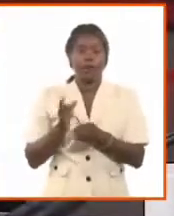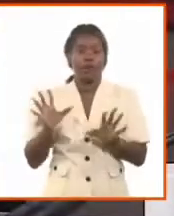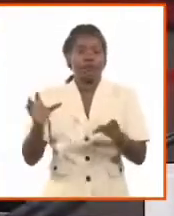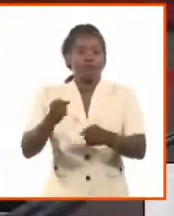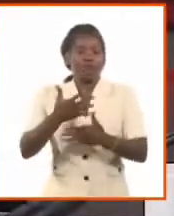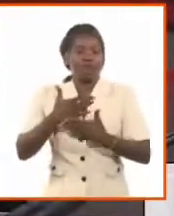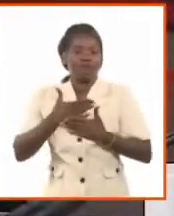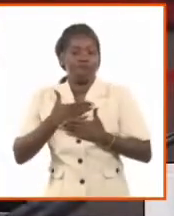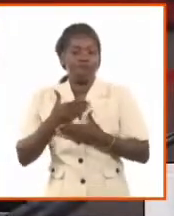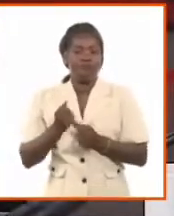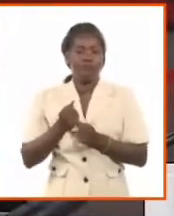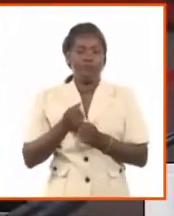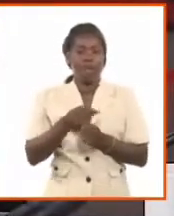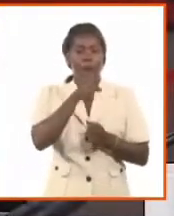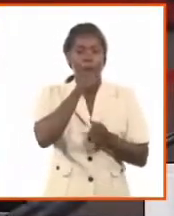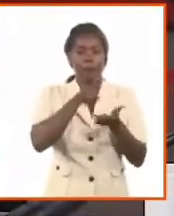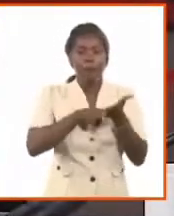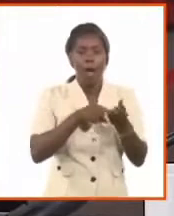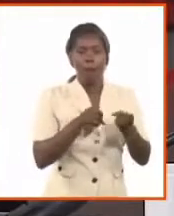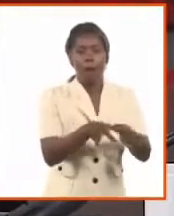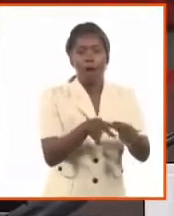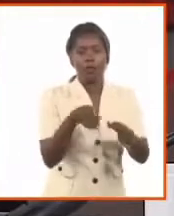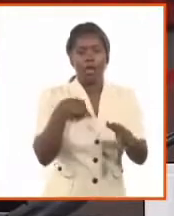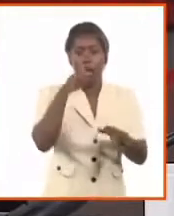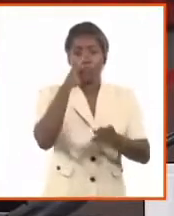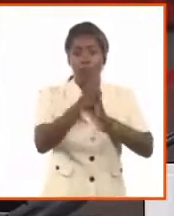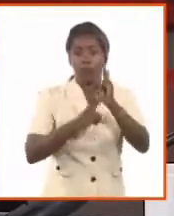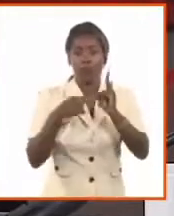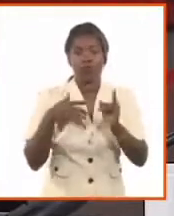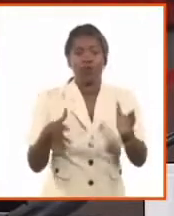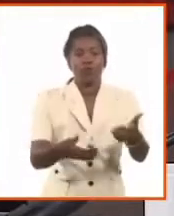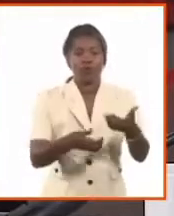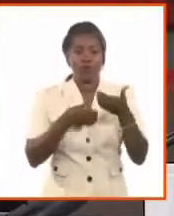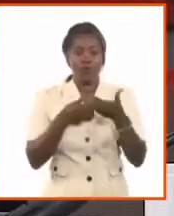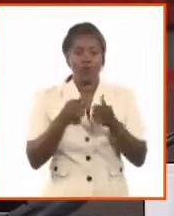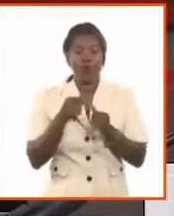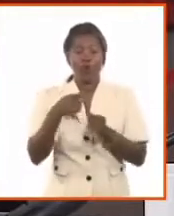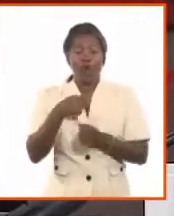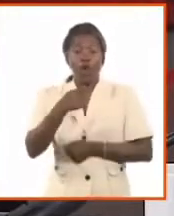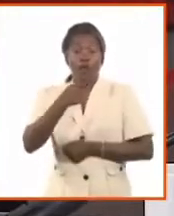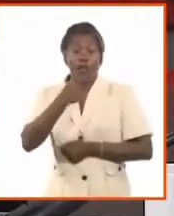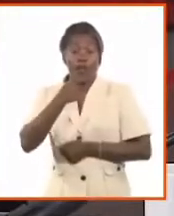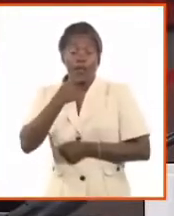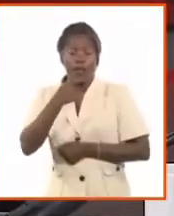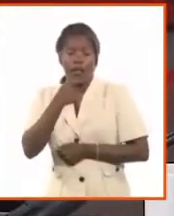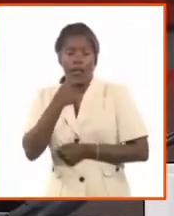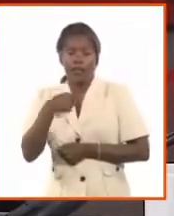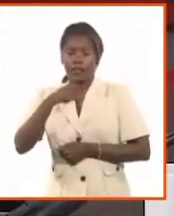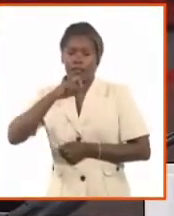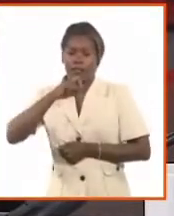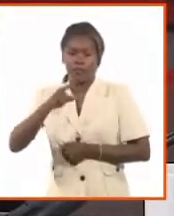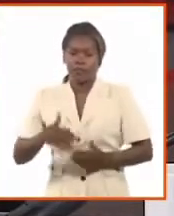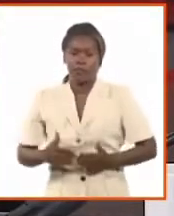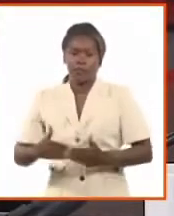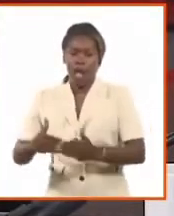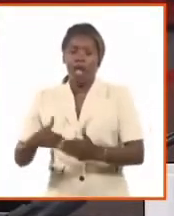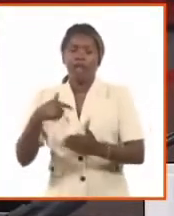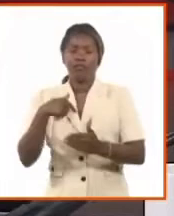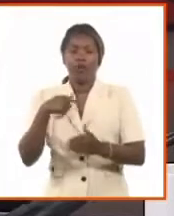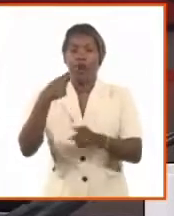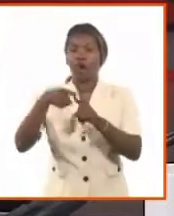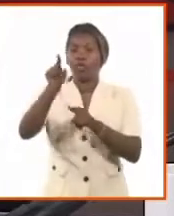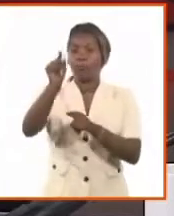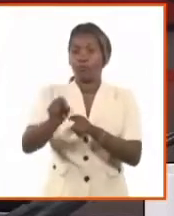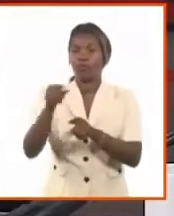de los derechos de las personas en situación de discapacidad, de las personas adultas mayores, el régimen económico patrimonial del matrimonio. O sea,